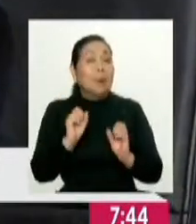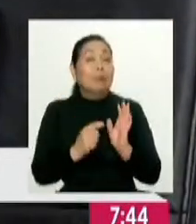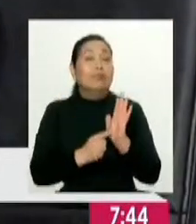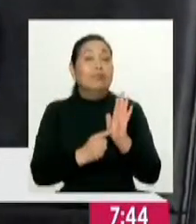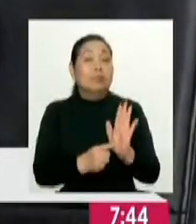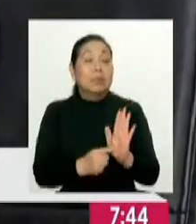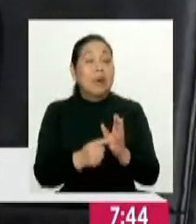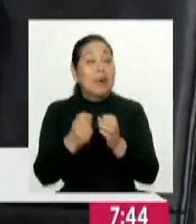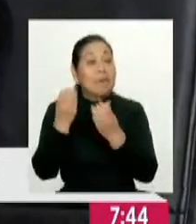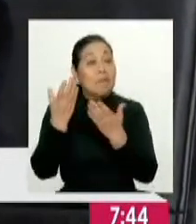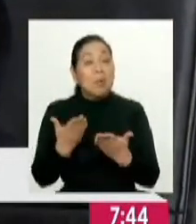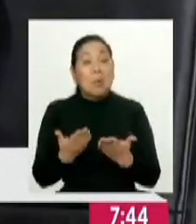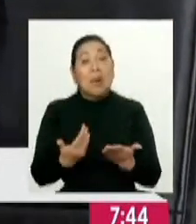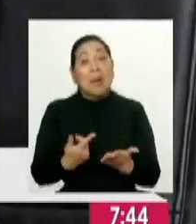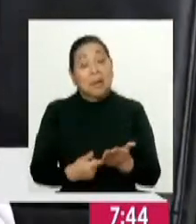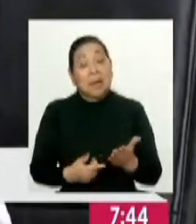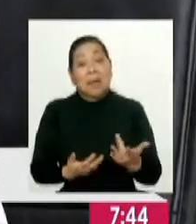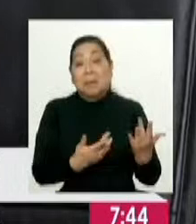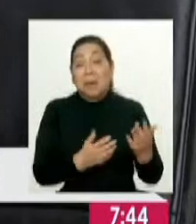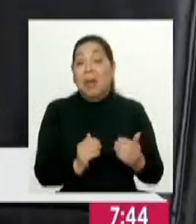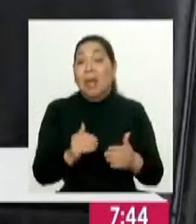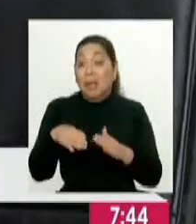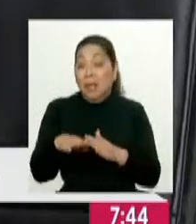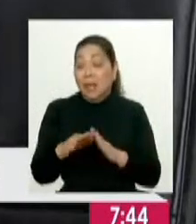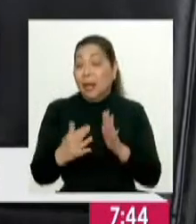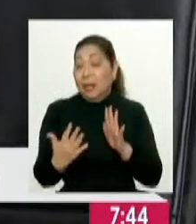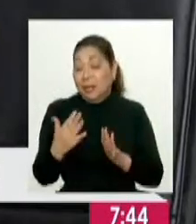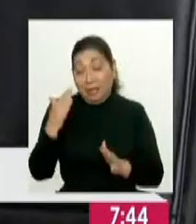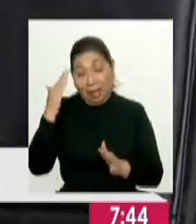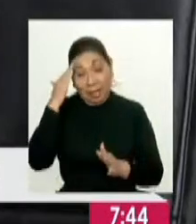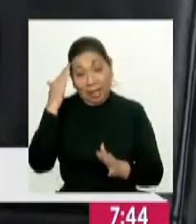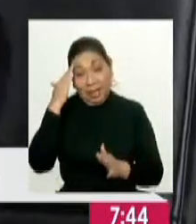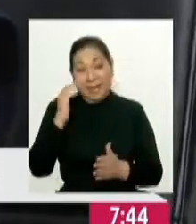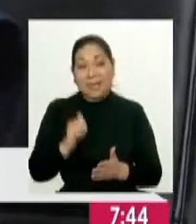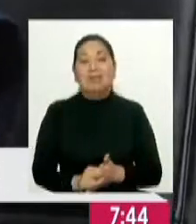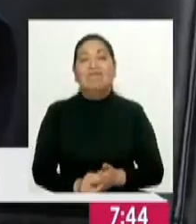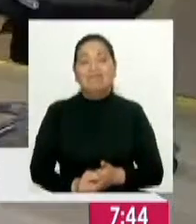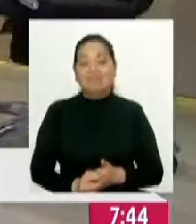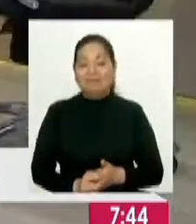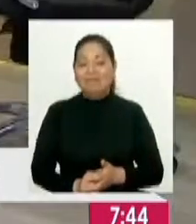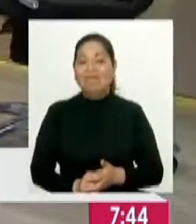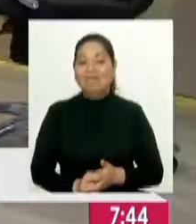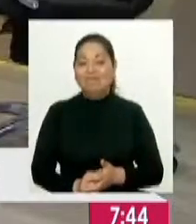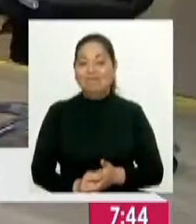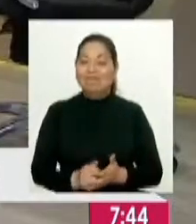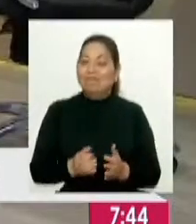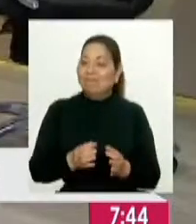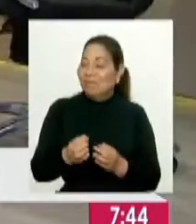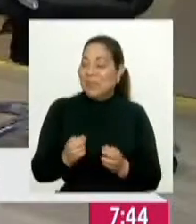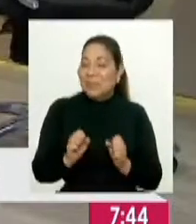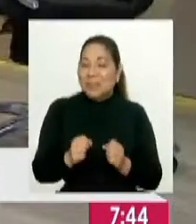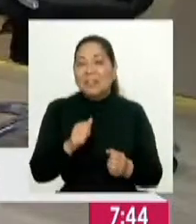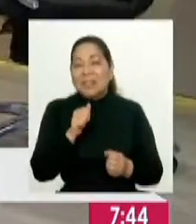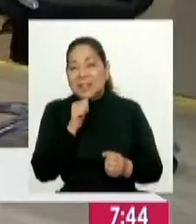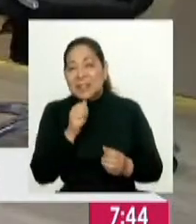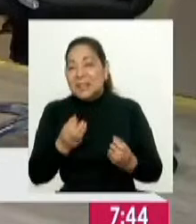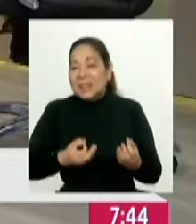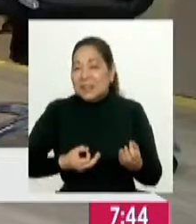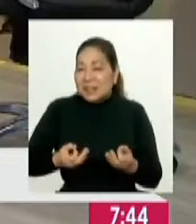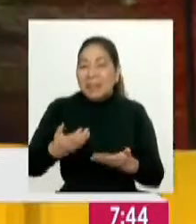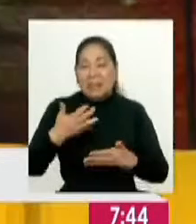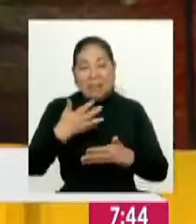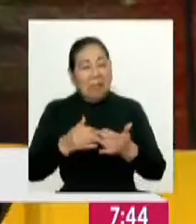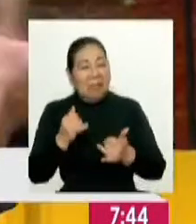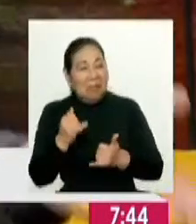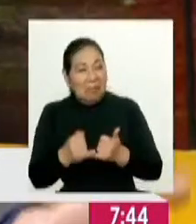presentar la información. Que esperamos que sean dentro de los 15 días y no el último. Sí, porque después vienen las interpretaciones de que si calendario, si hábiles,